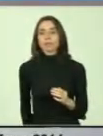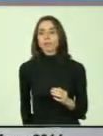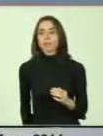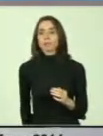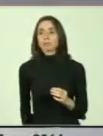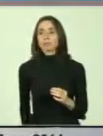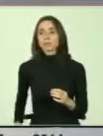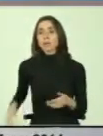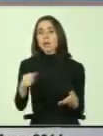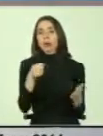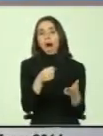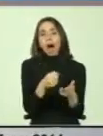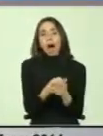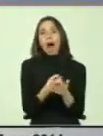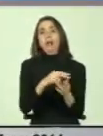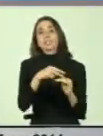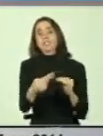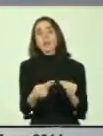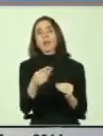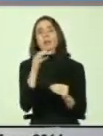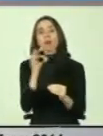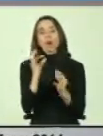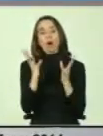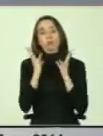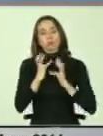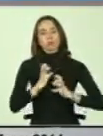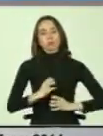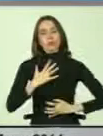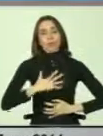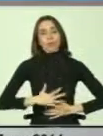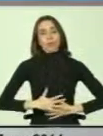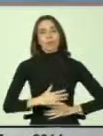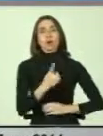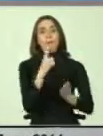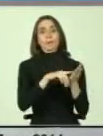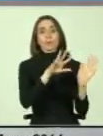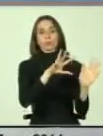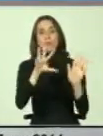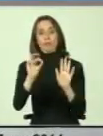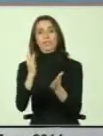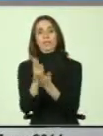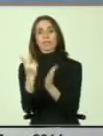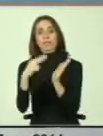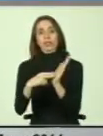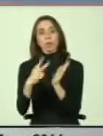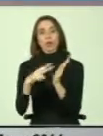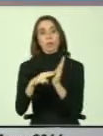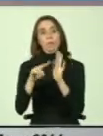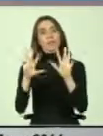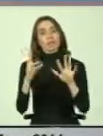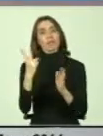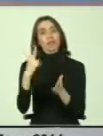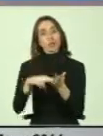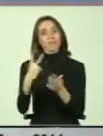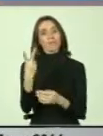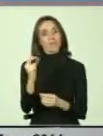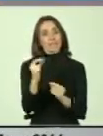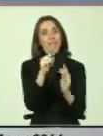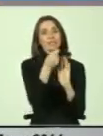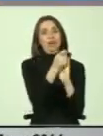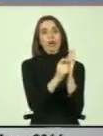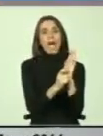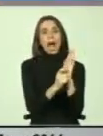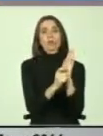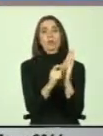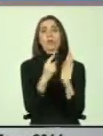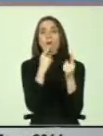figura, desde lo que era el año 90 al año 2000 o el 2010, 2020, estas son proyecciones que emanan